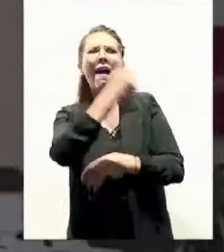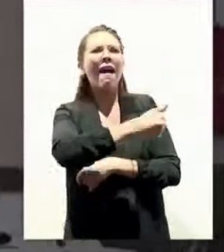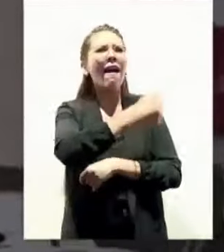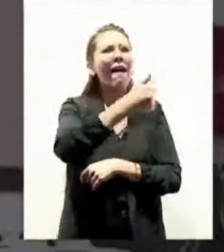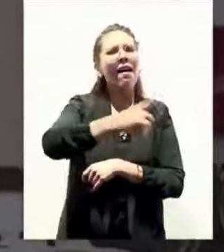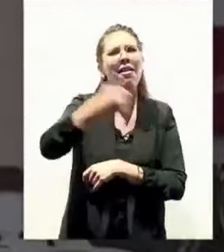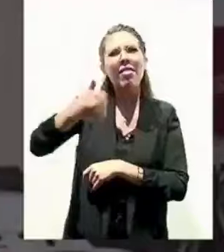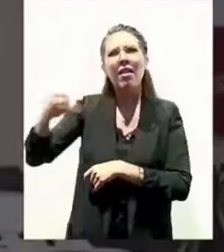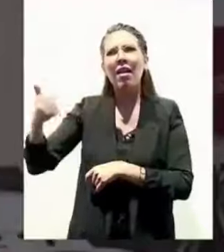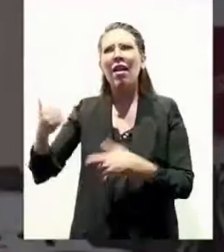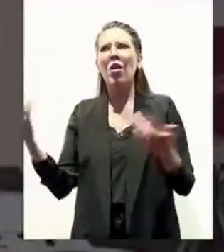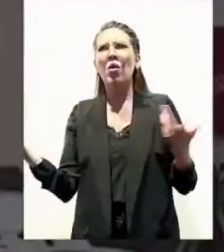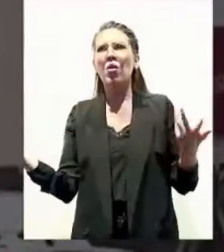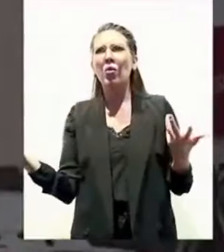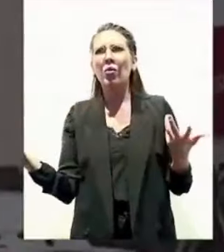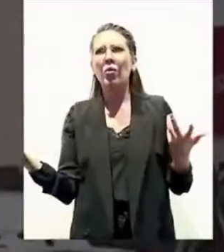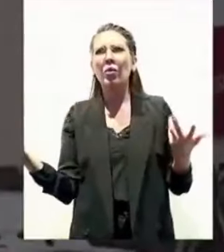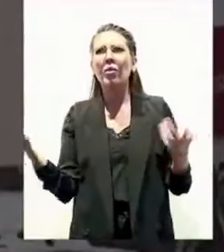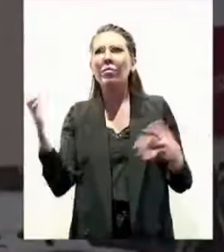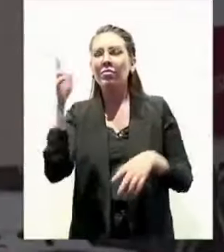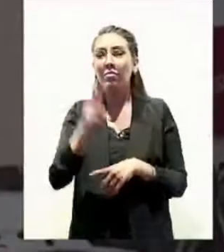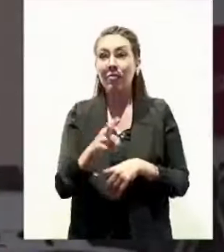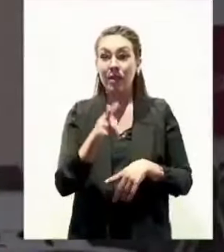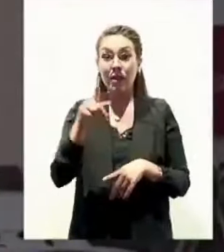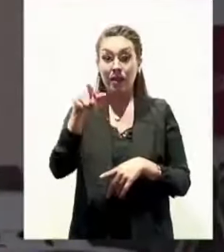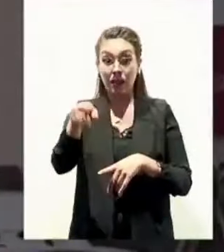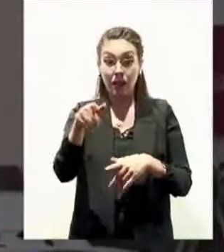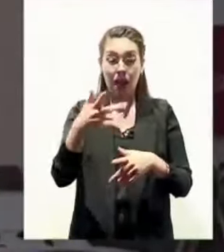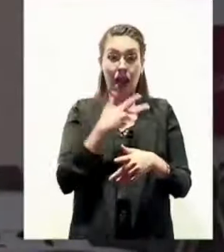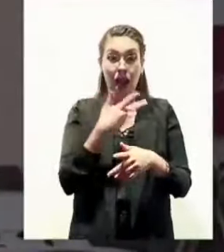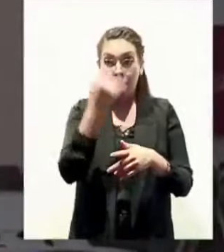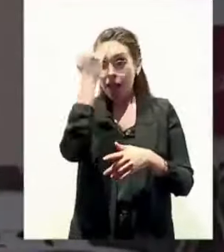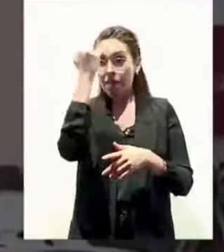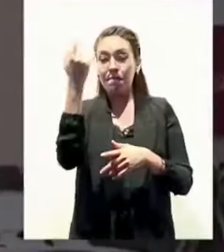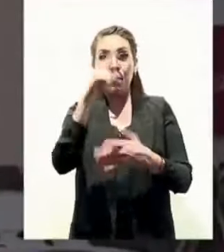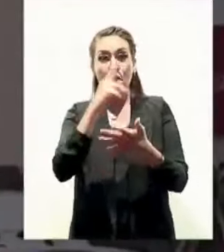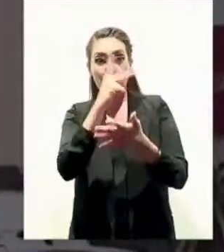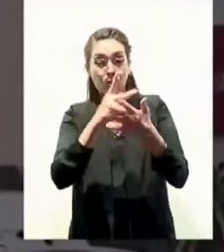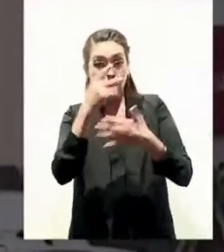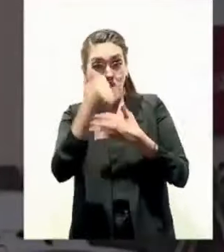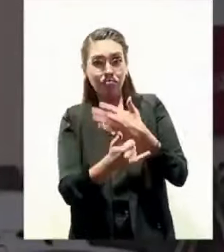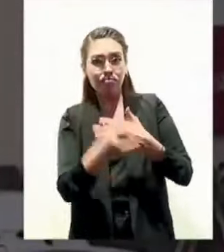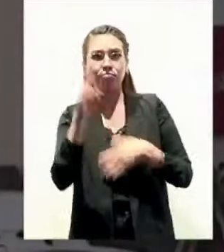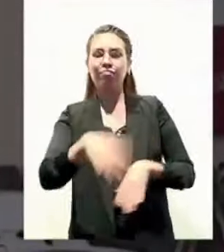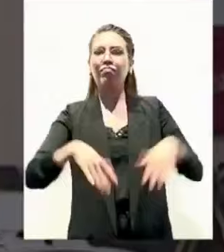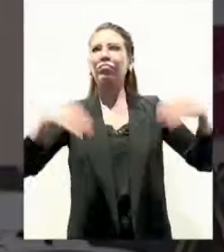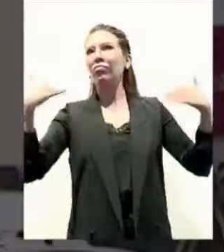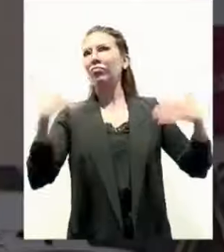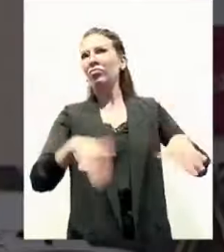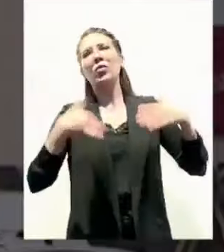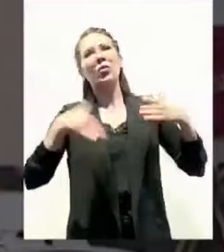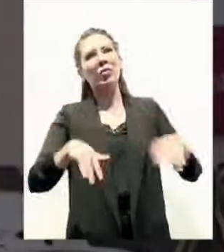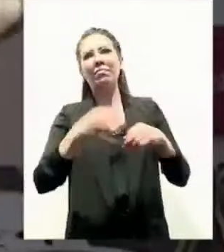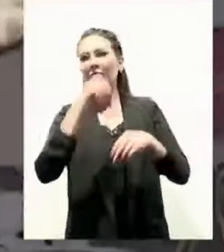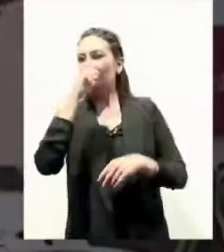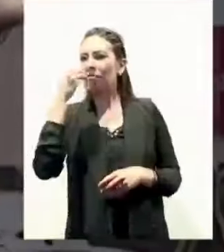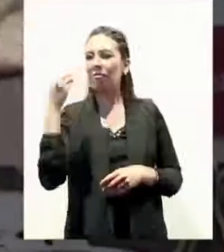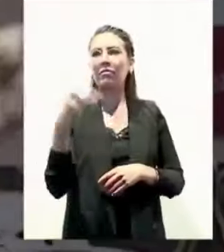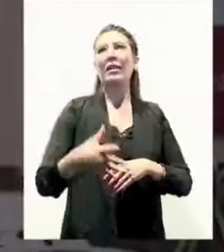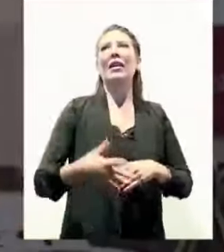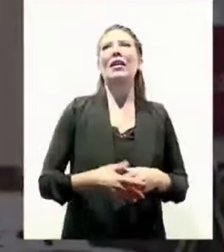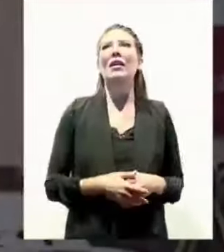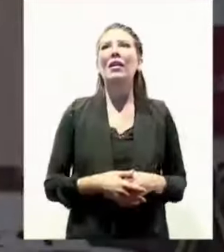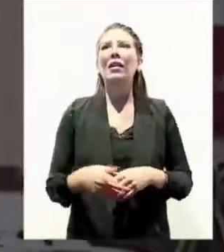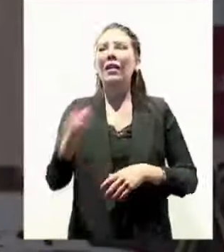Es impresionante lo que tienen como proyecto. Entonces, por nuestra ciudad, por todo lo que hemos luchado,